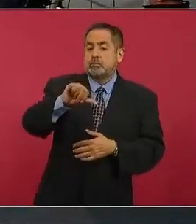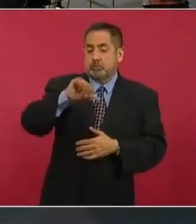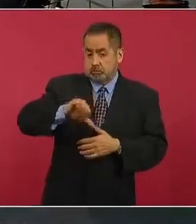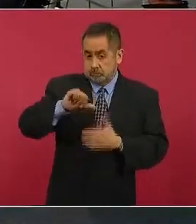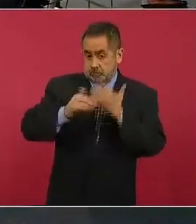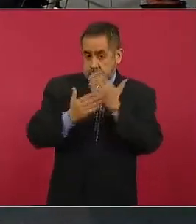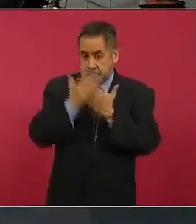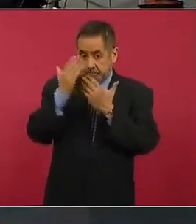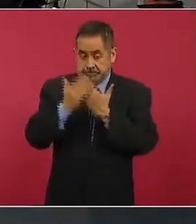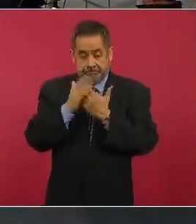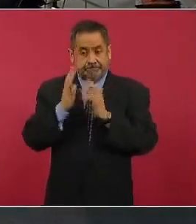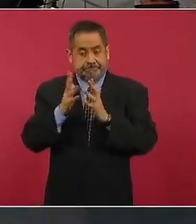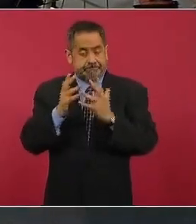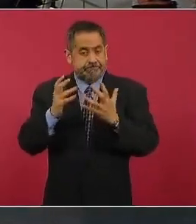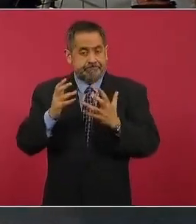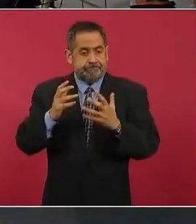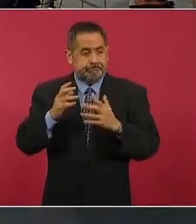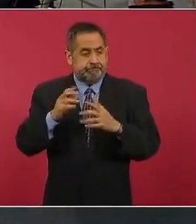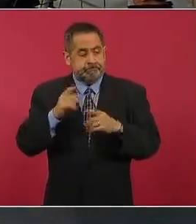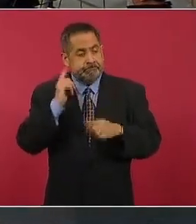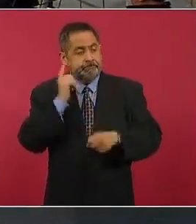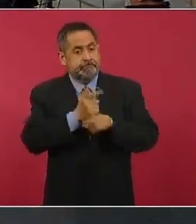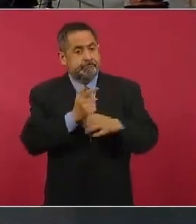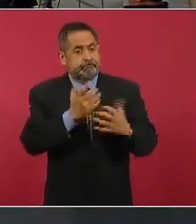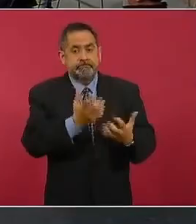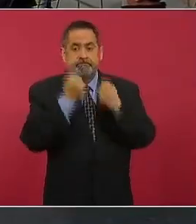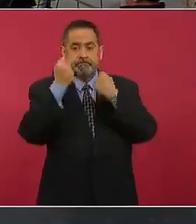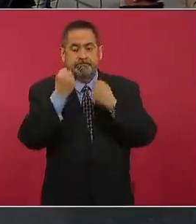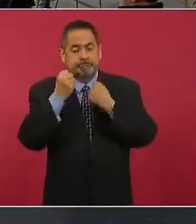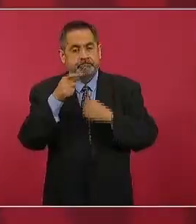rescató a